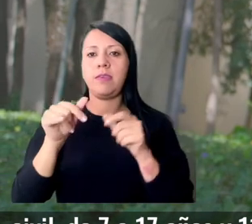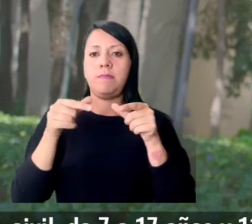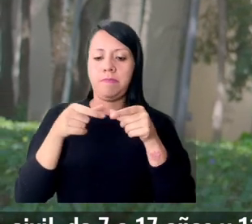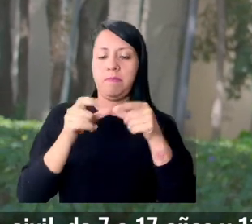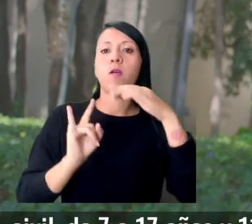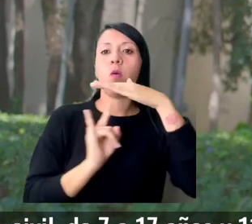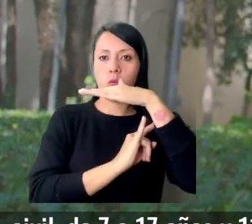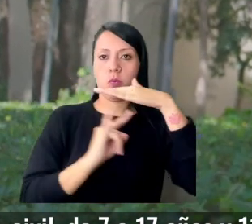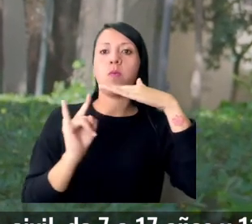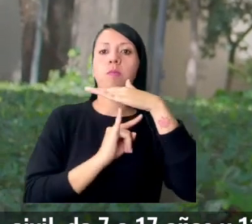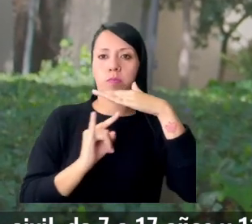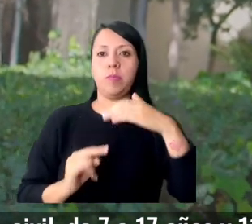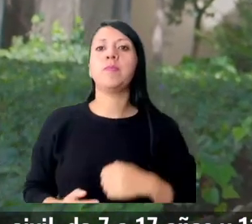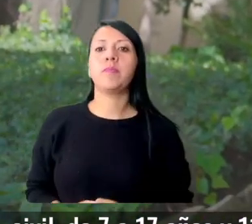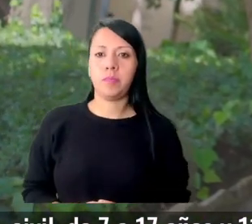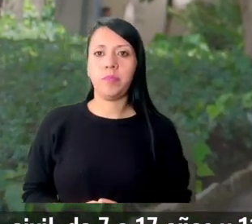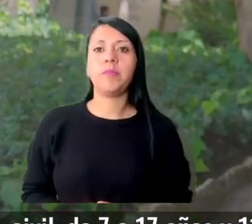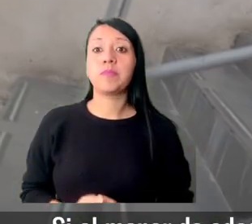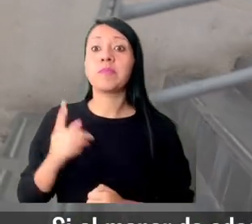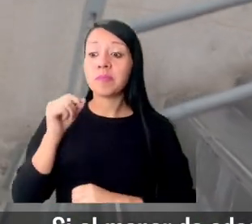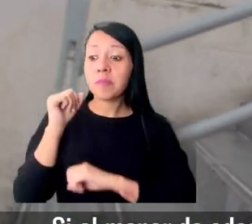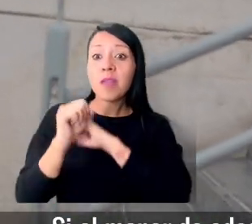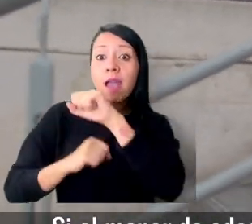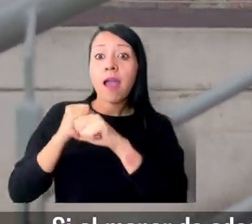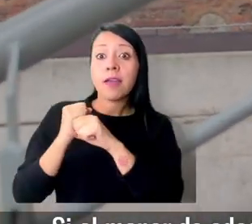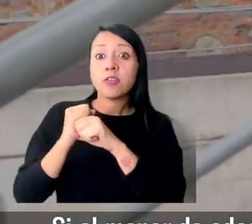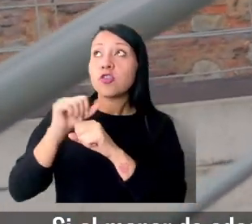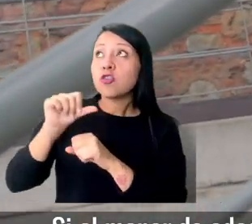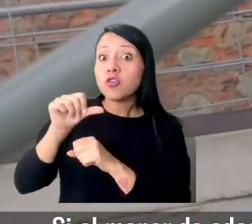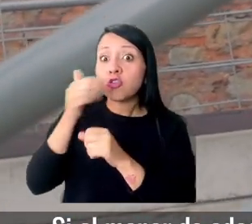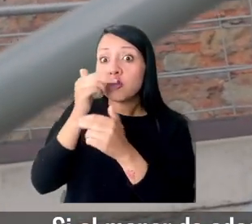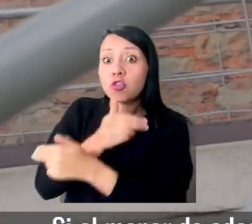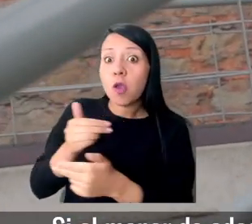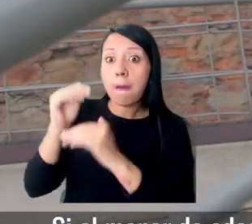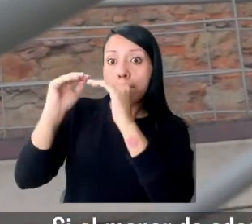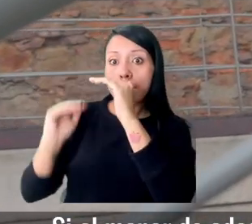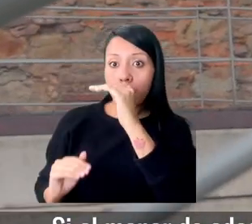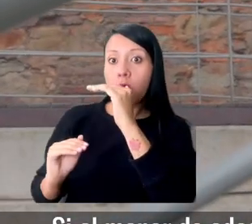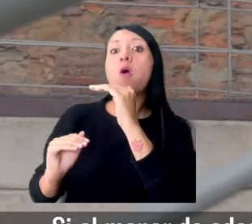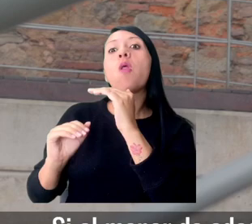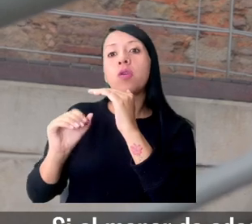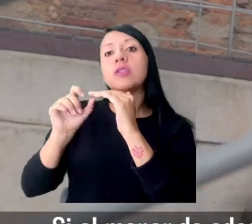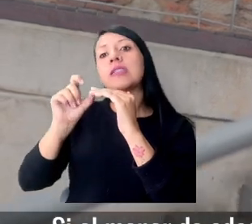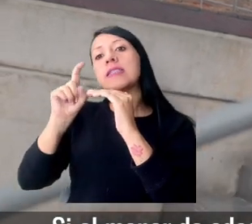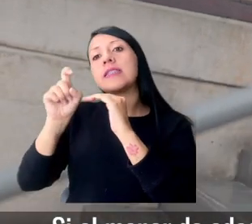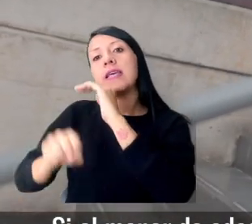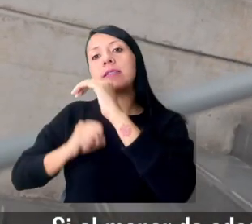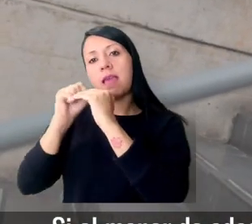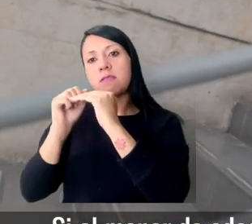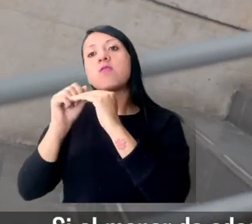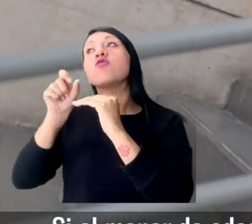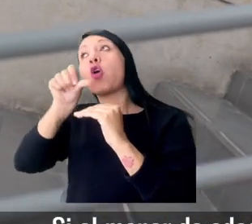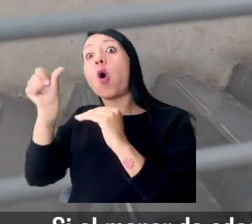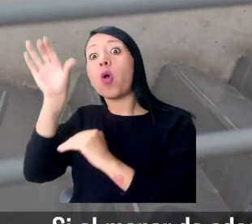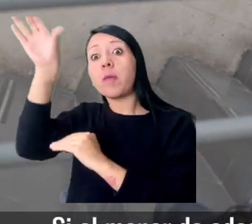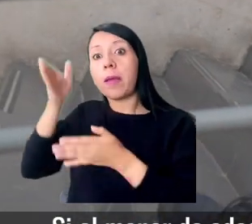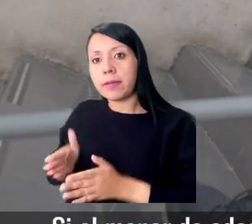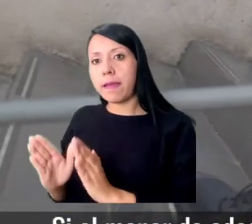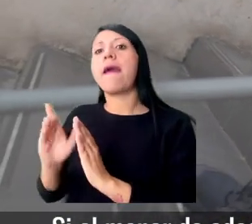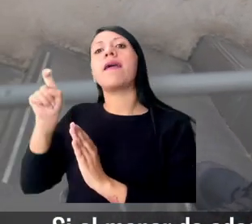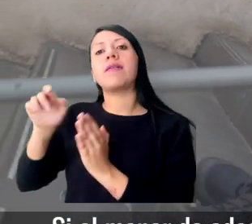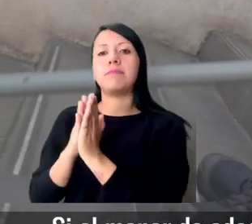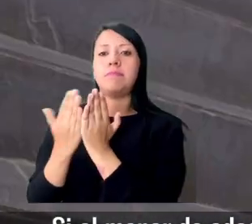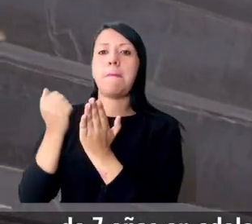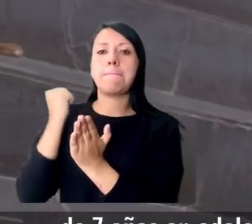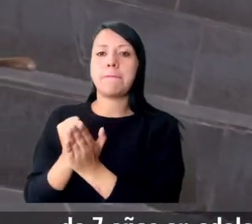tarjeta de identidad, escaneada por ambas caras. Si el menor de edad es extranjero de 0 a 6 años y 11 meses, es necesaria